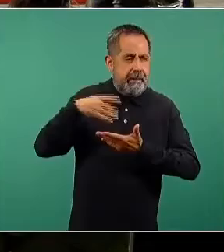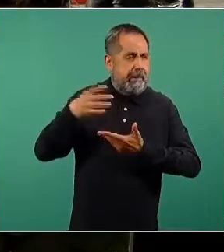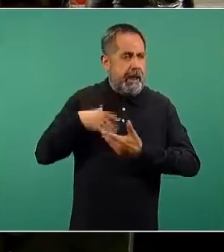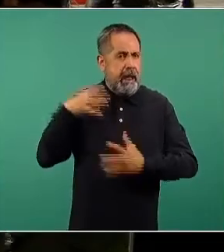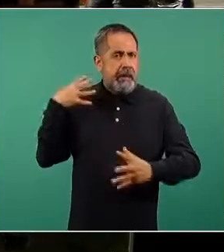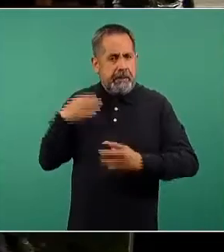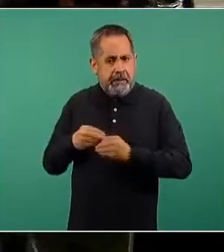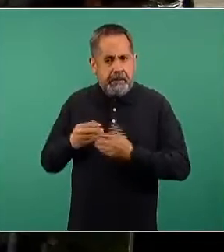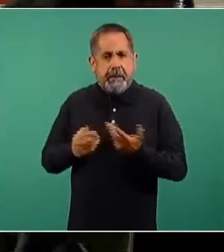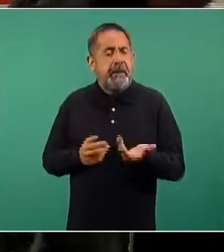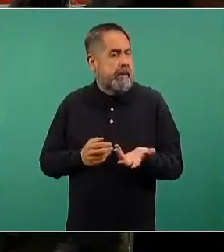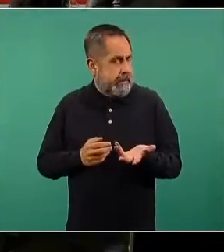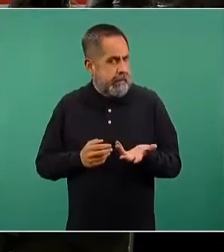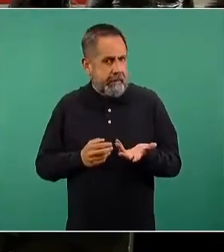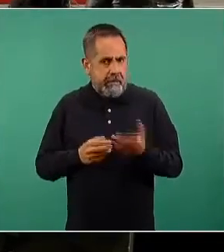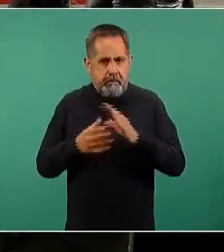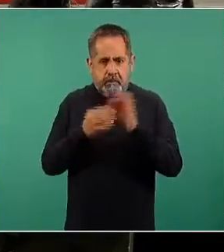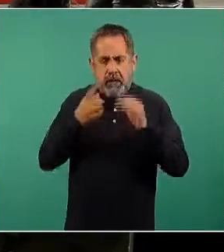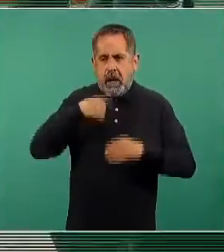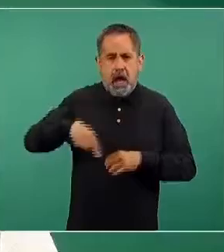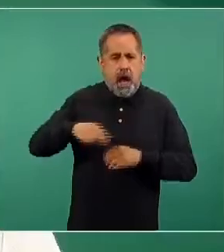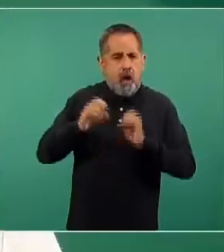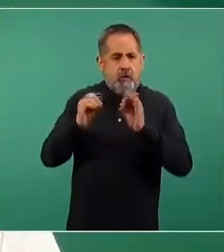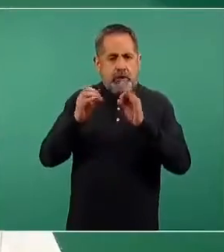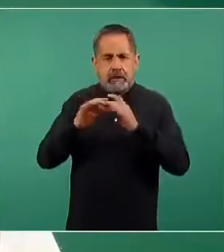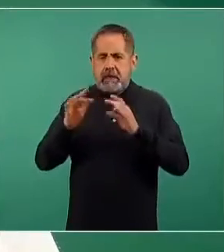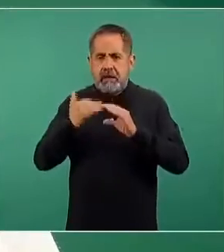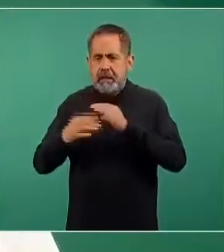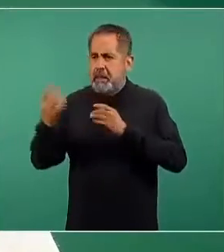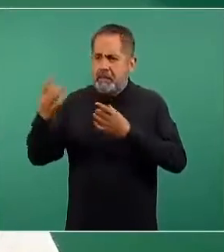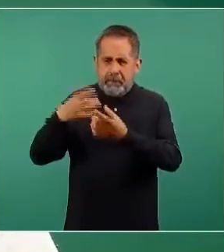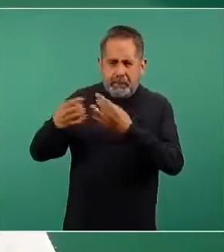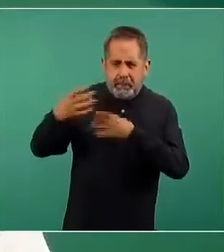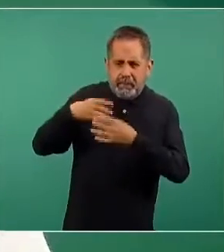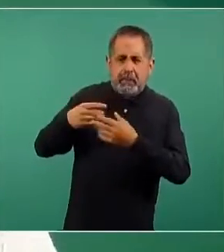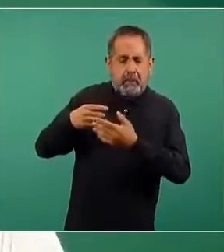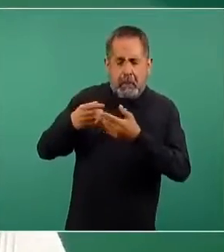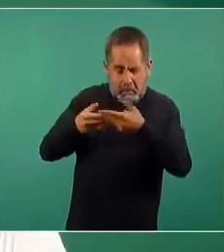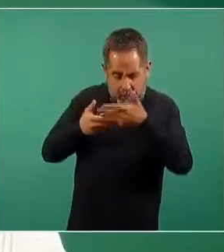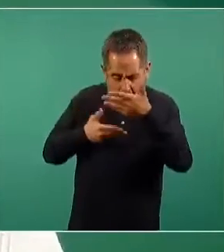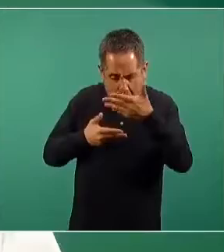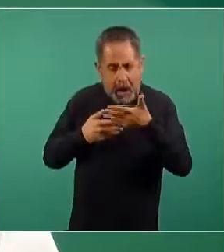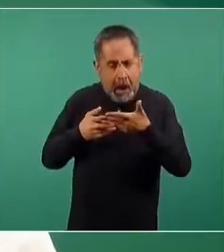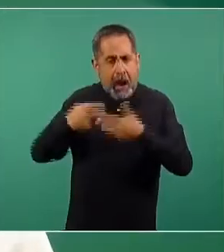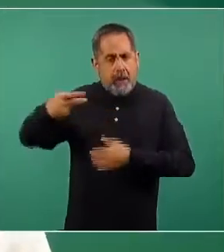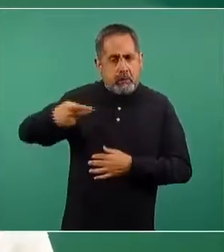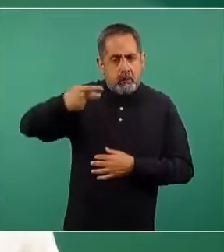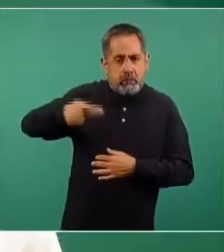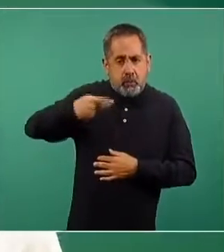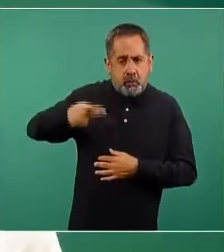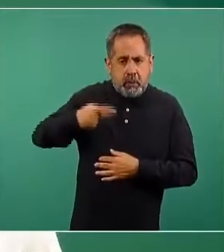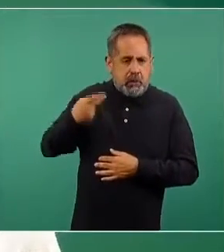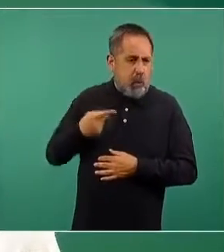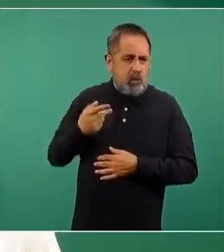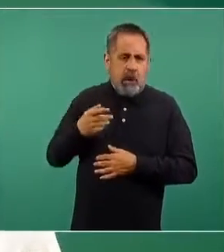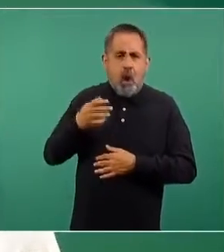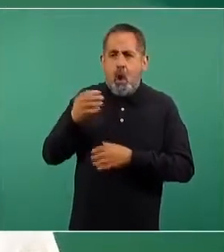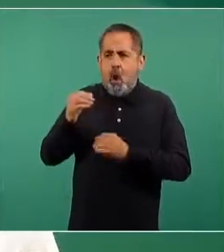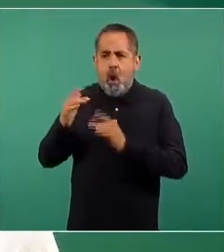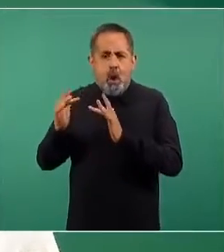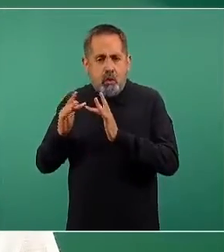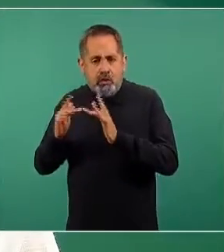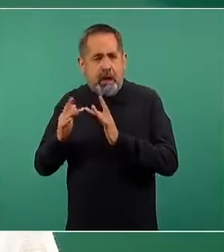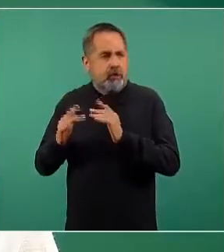meses directamente a nuestras oficinas, por medios diversos, correo electrónico, comunicaciones directas,